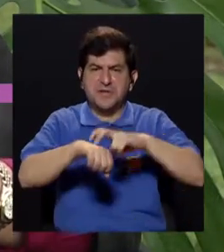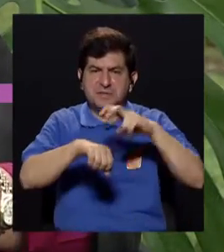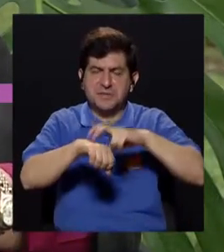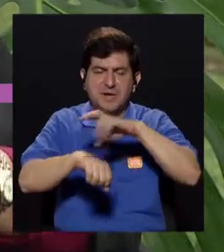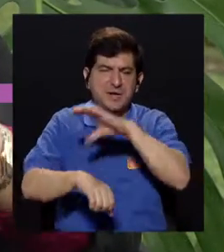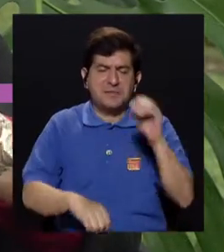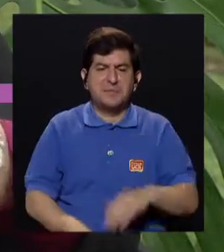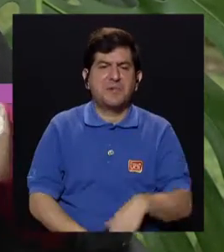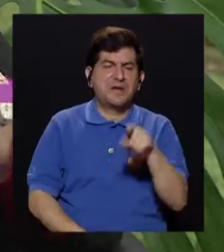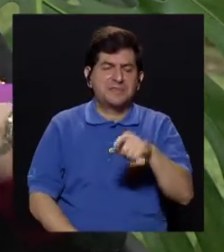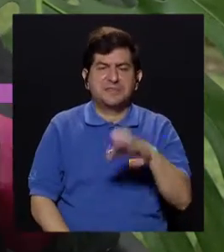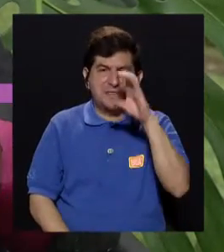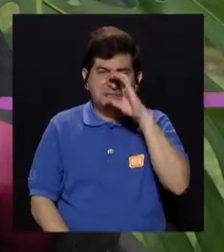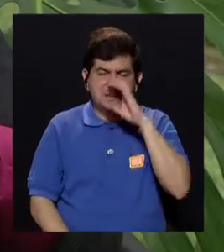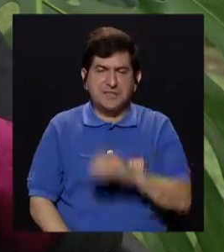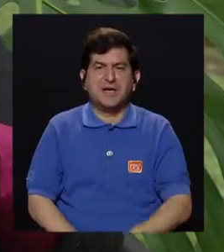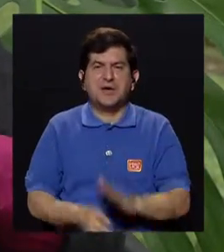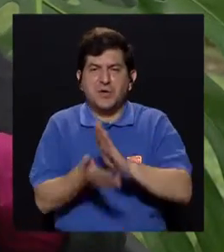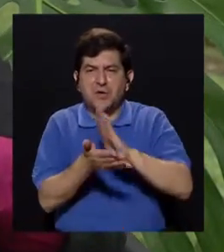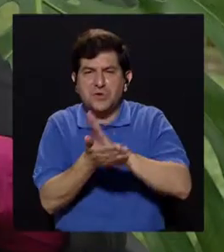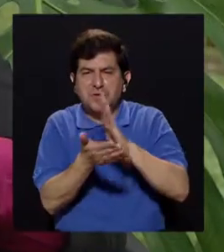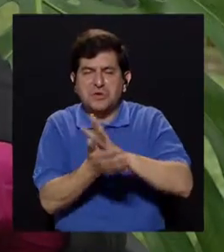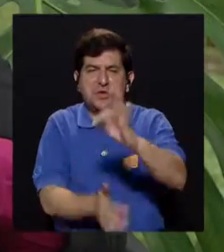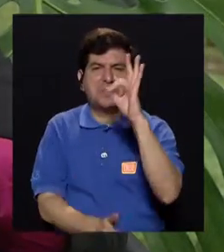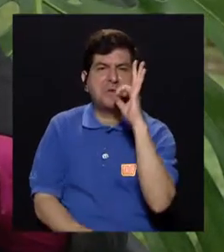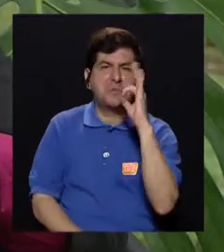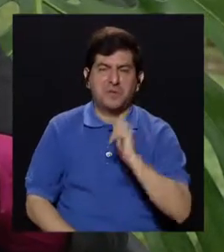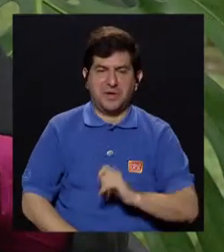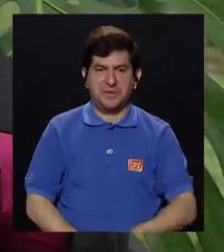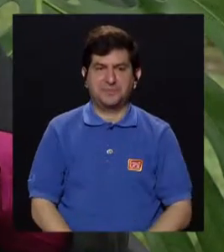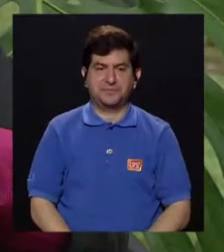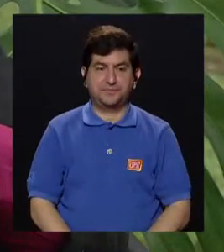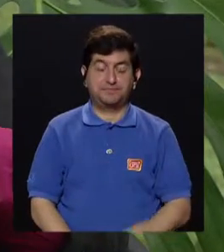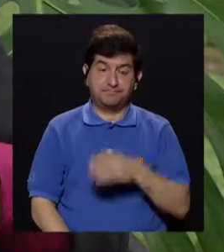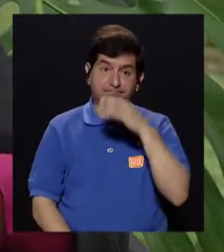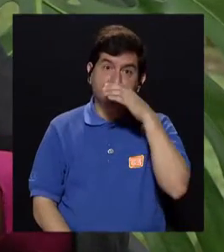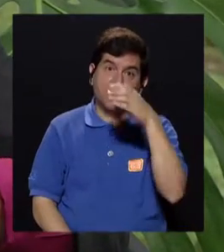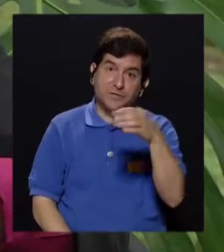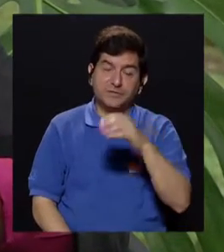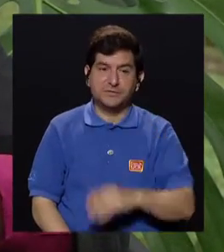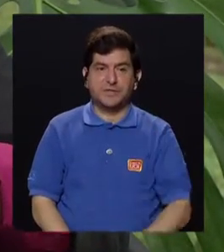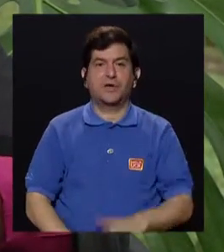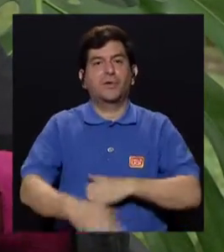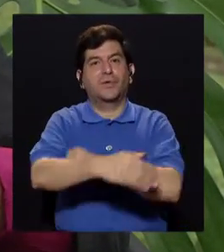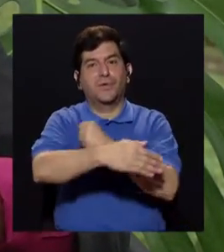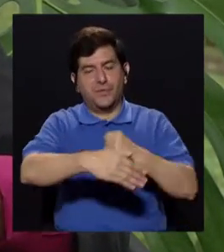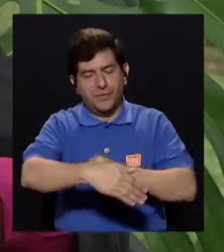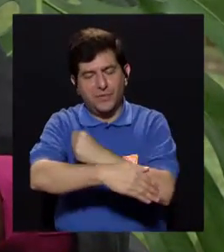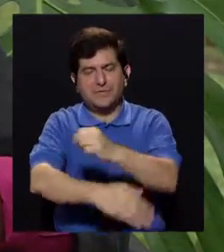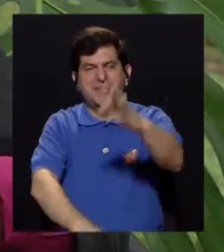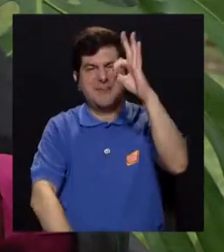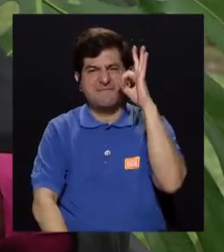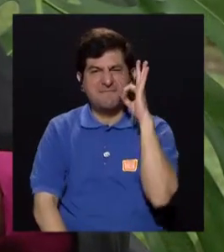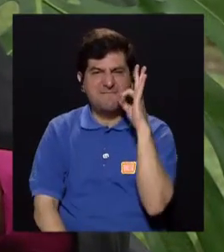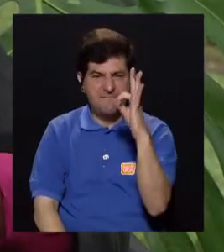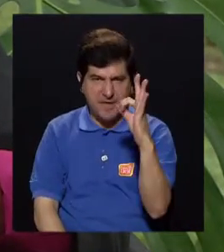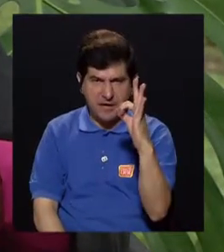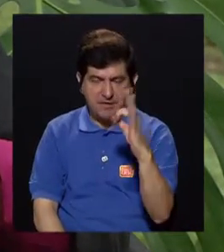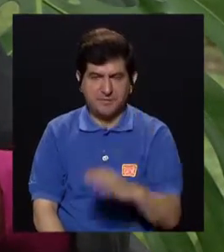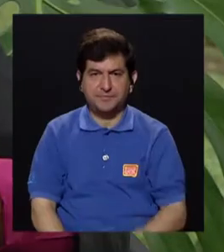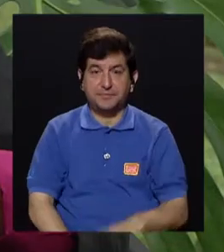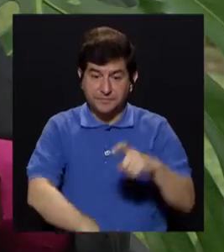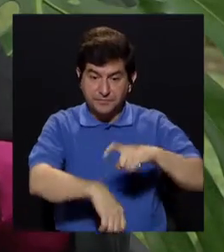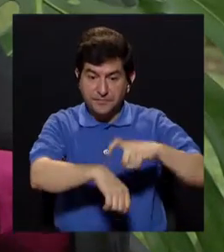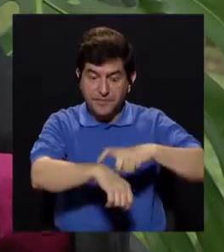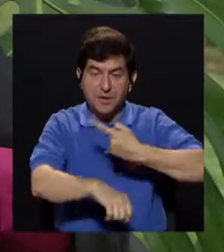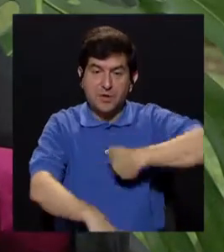trocitos de cerdo y una tortillita y eso sí me cae bien. Entonces aquí la recomendación es cocinarla bien. En el